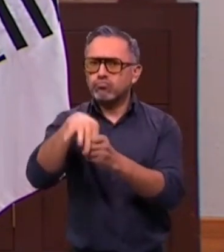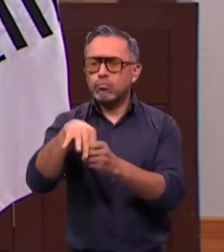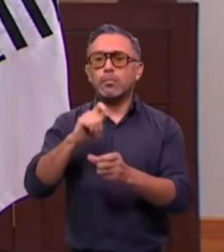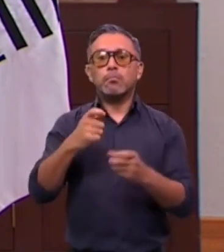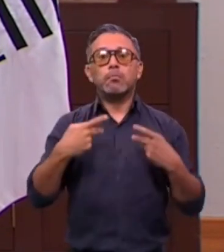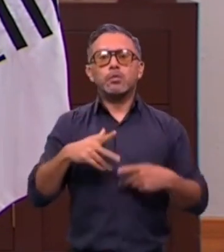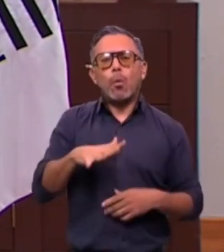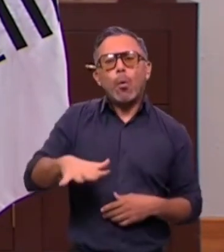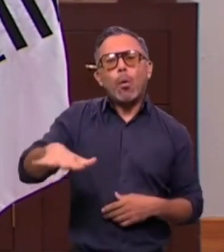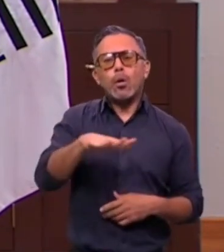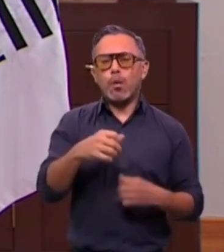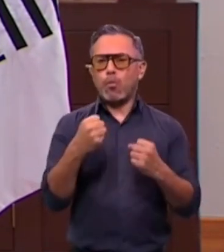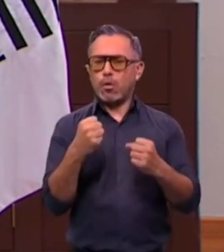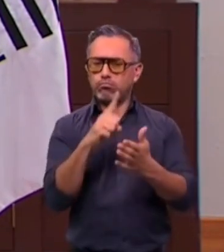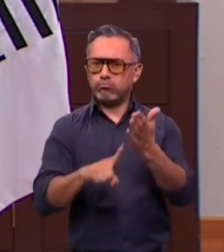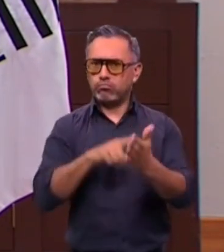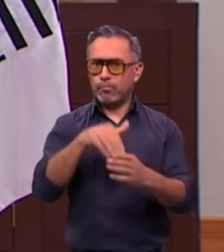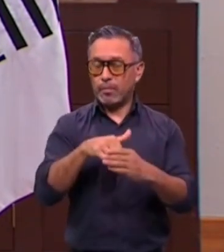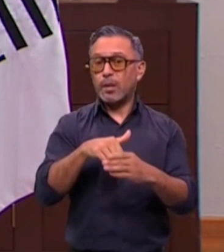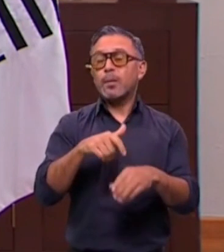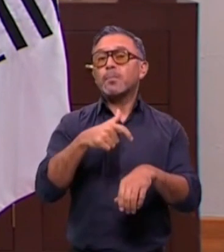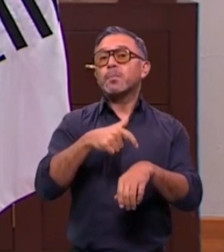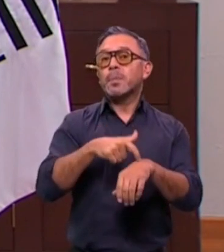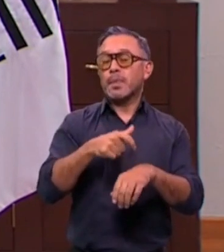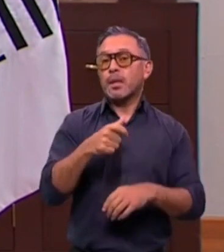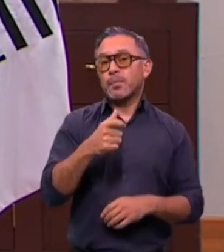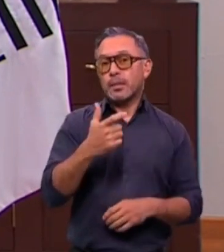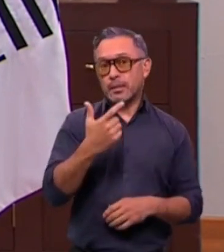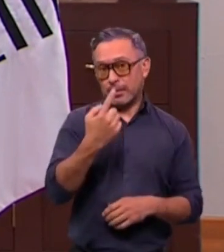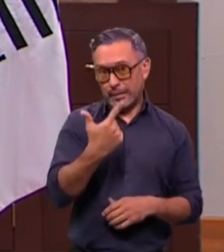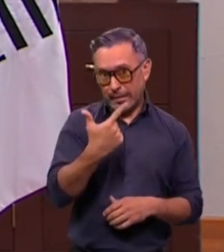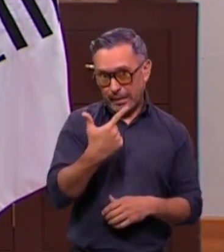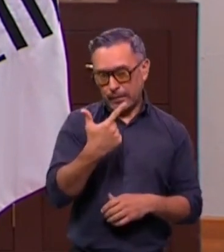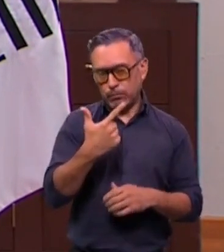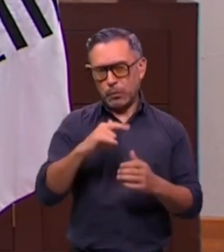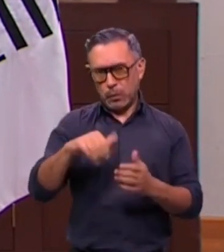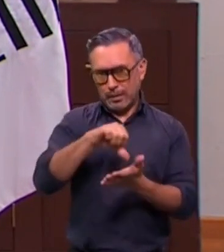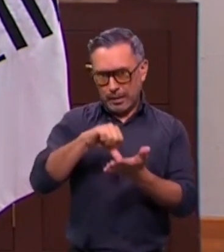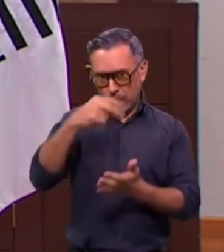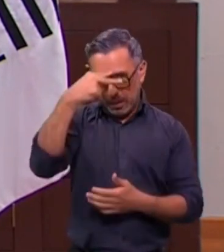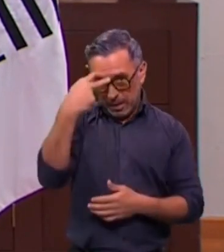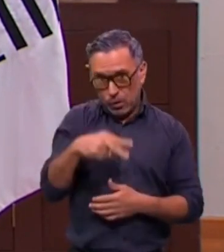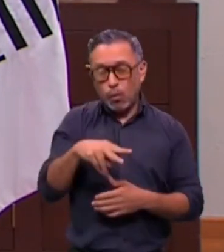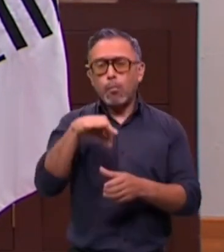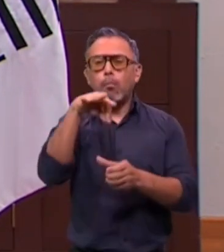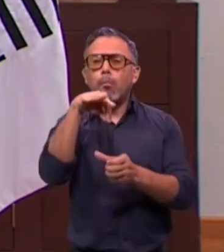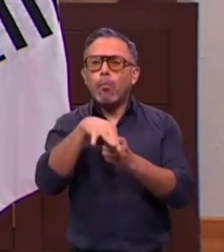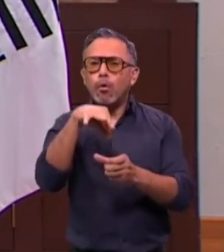ciudadano. A las 19 horas, tiempo del centro de México, la votación ha concluido en toda la nación,